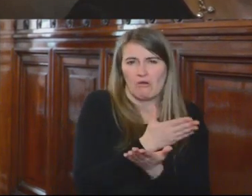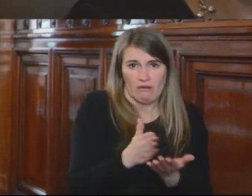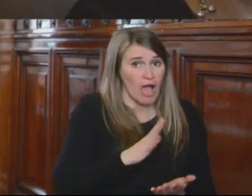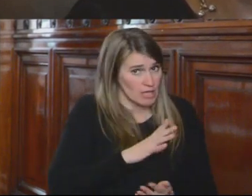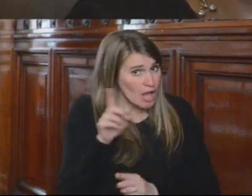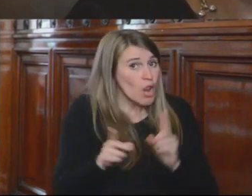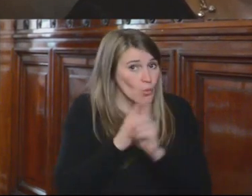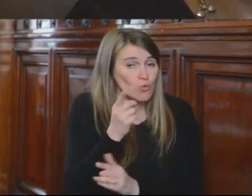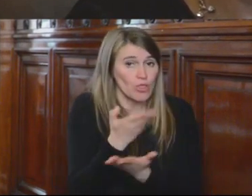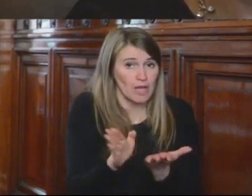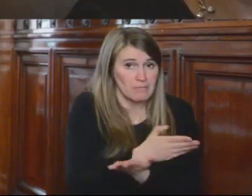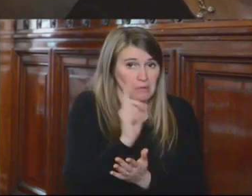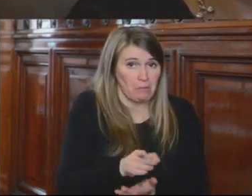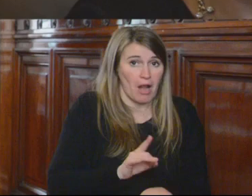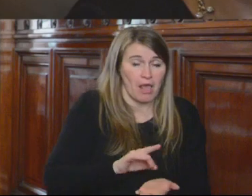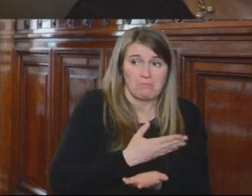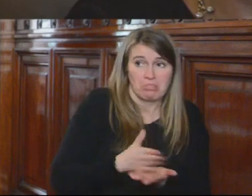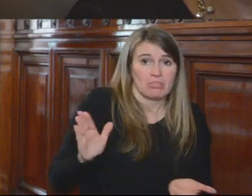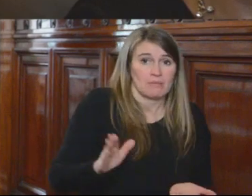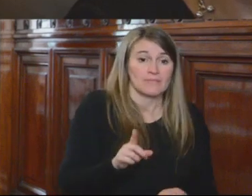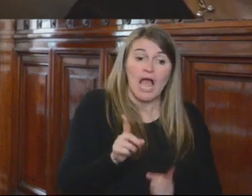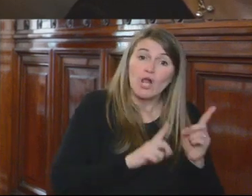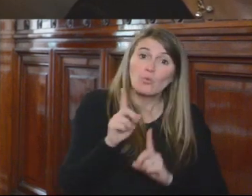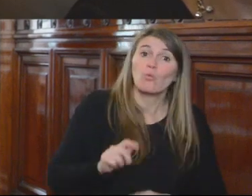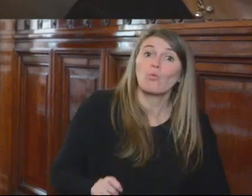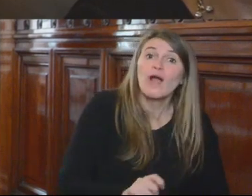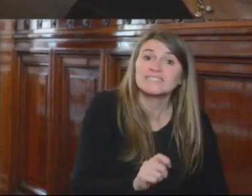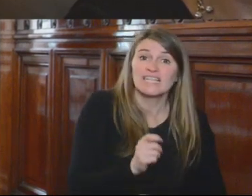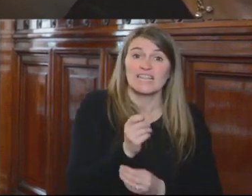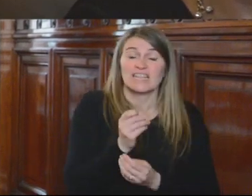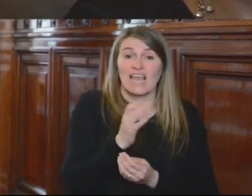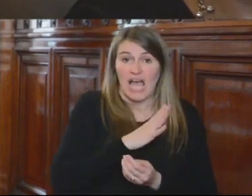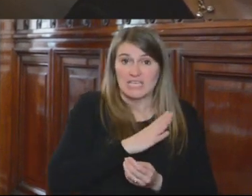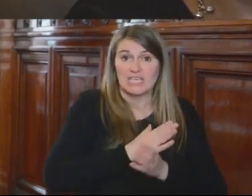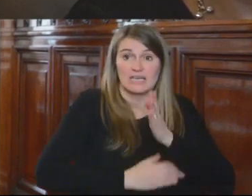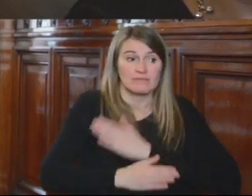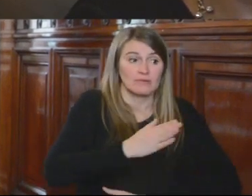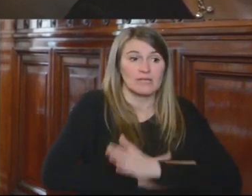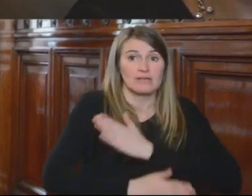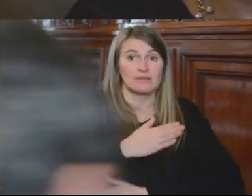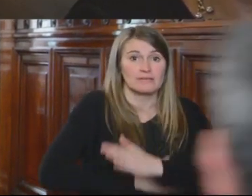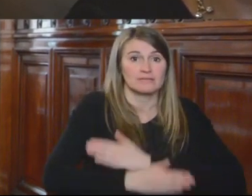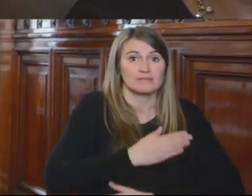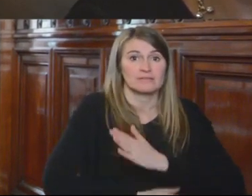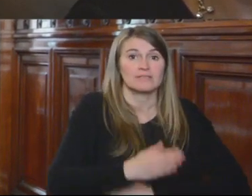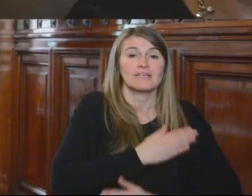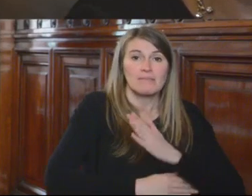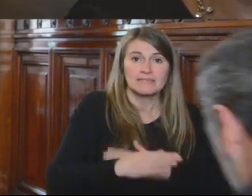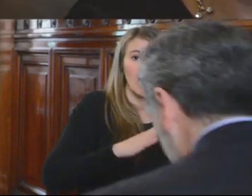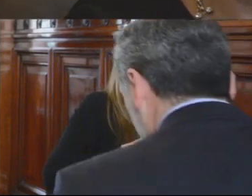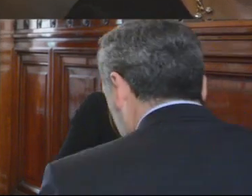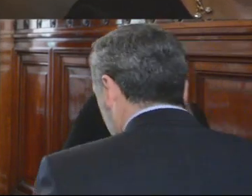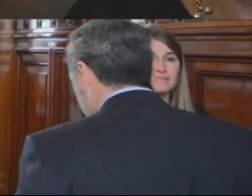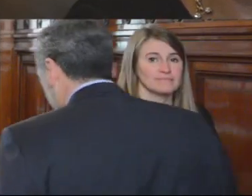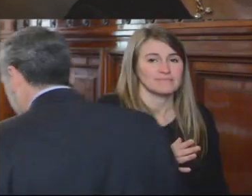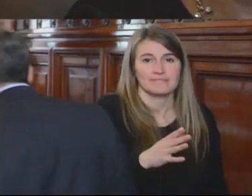de jueces que con discapacidad han sido despedidos e incluso el Consejo ha mantenido ese